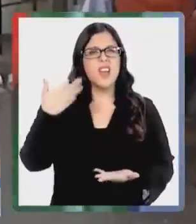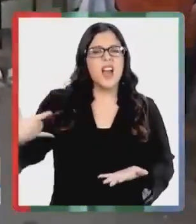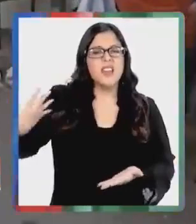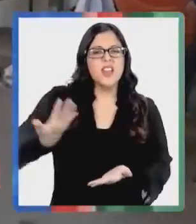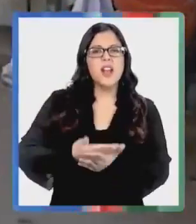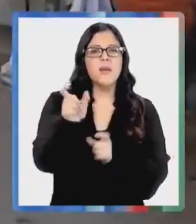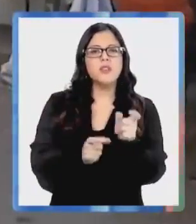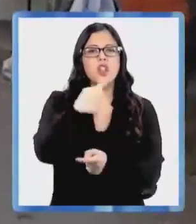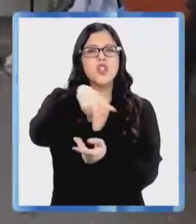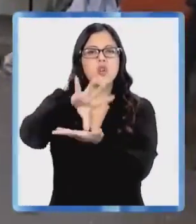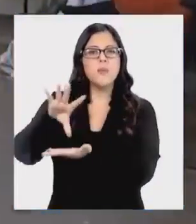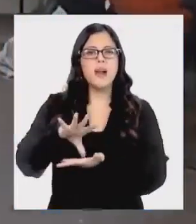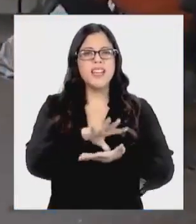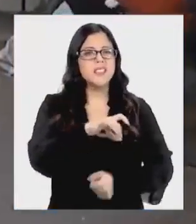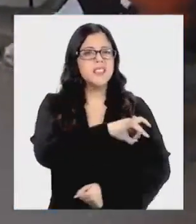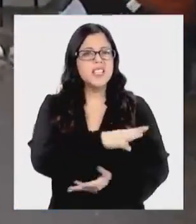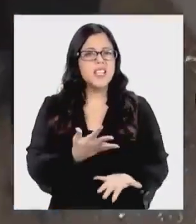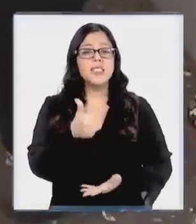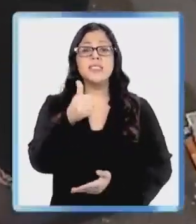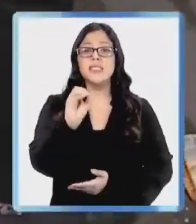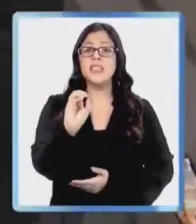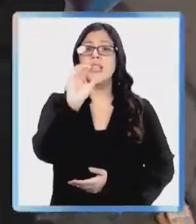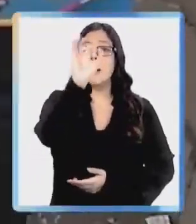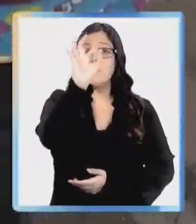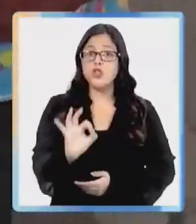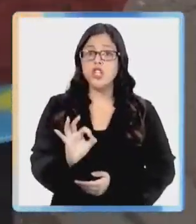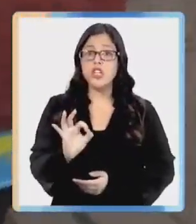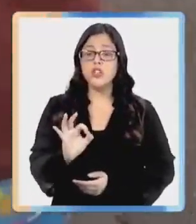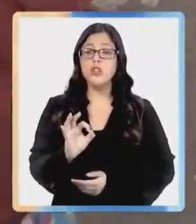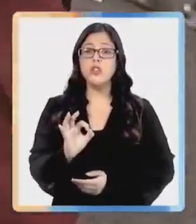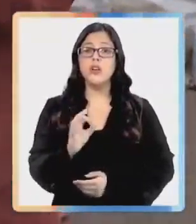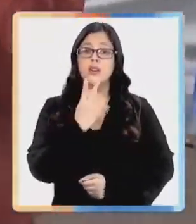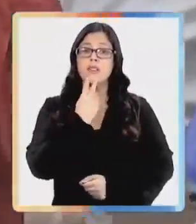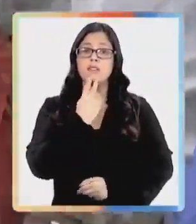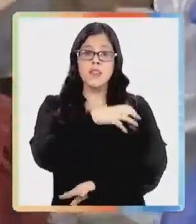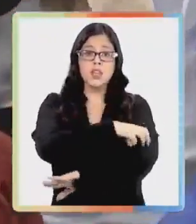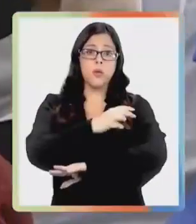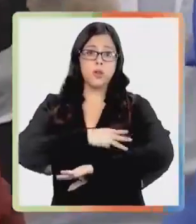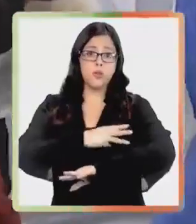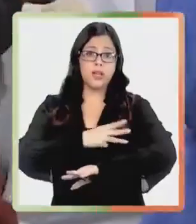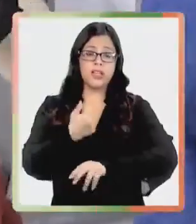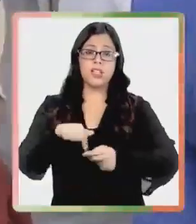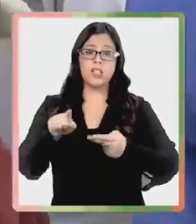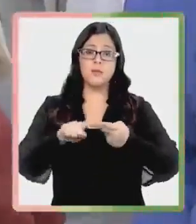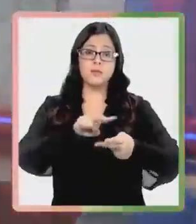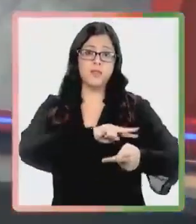Y le siguen Valparaíso, Bío Bío y Antofagasta. ¡Gracias! ¡Gracias!